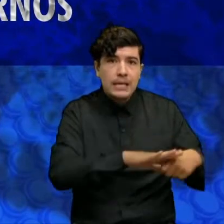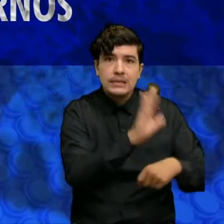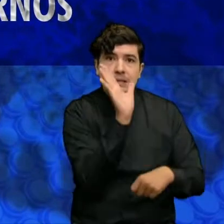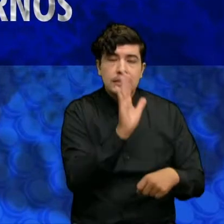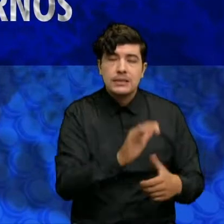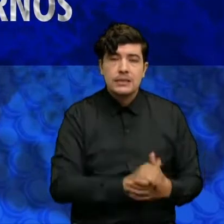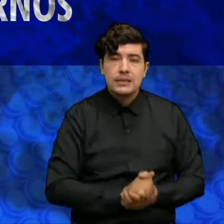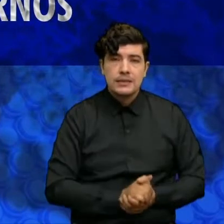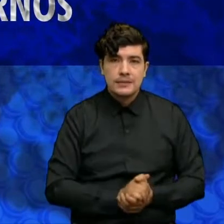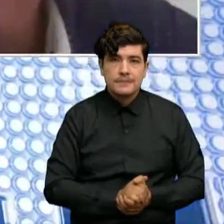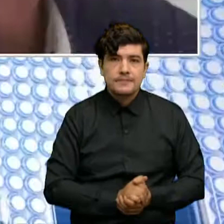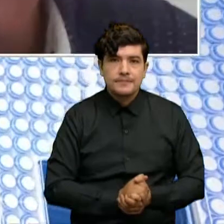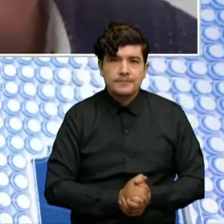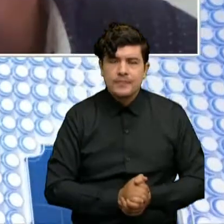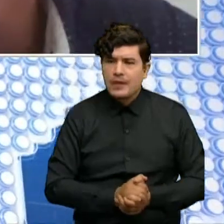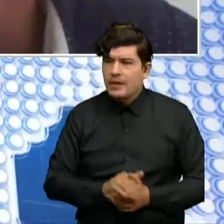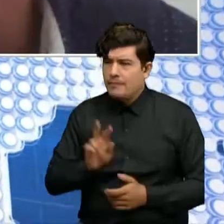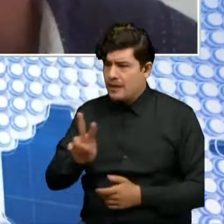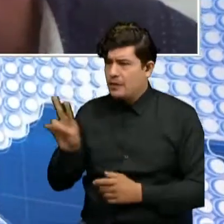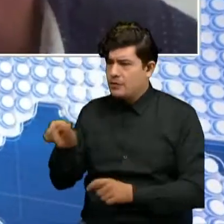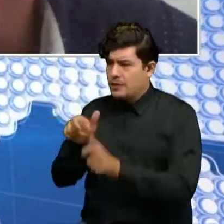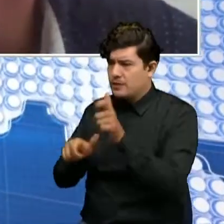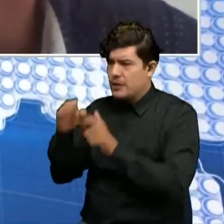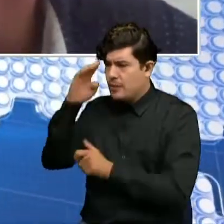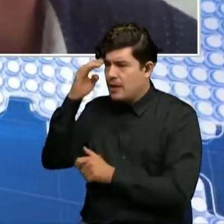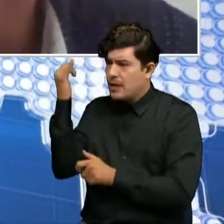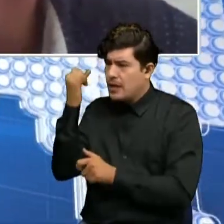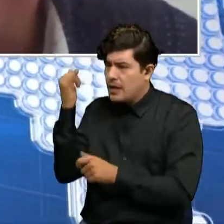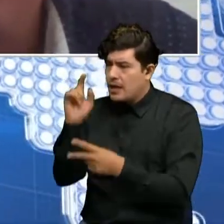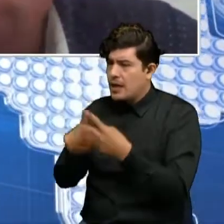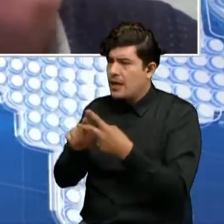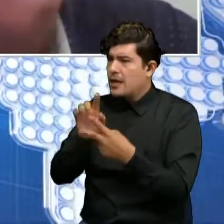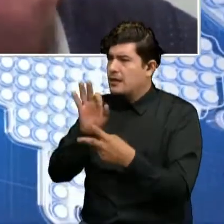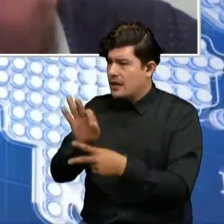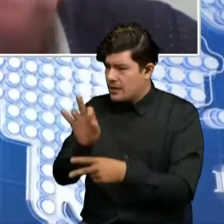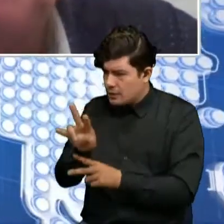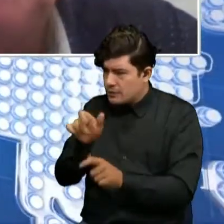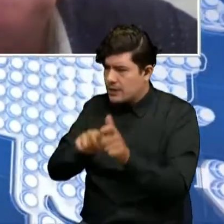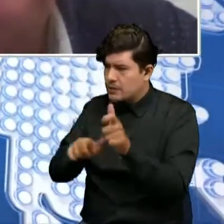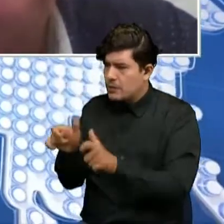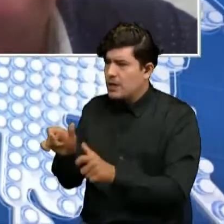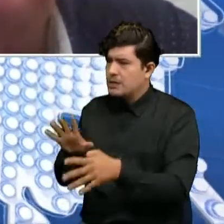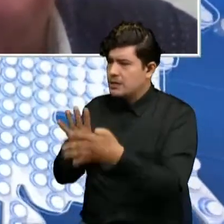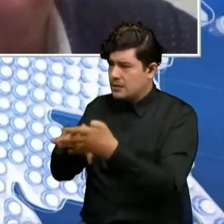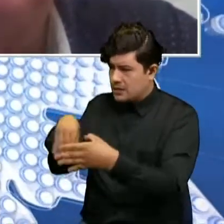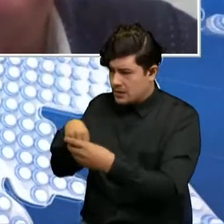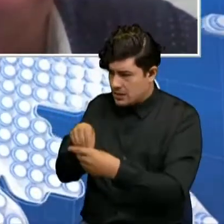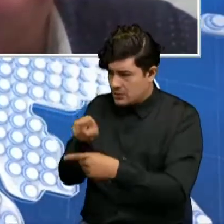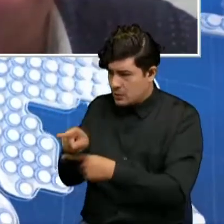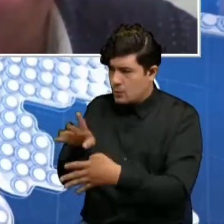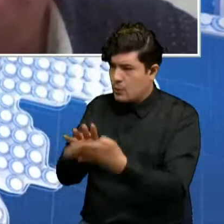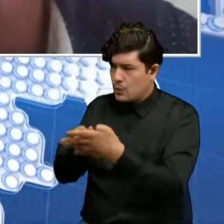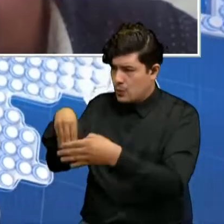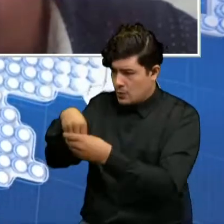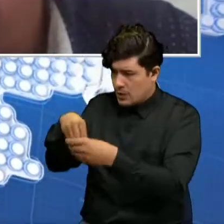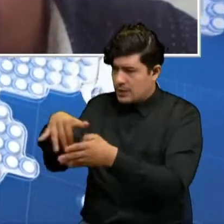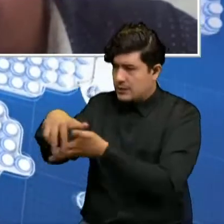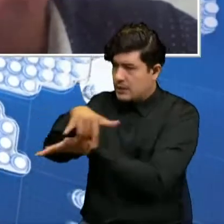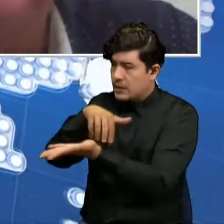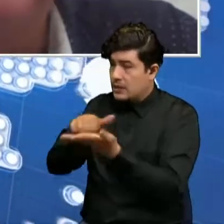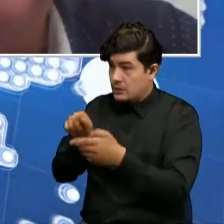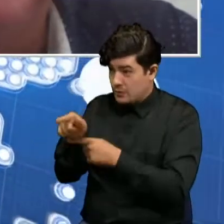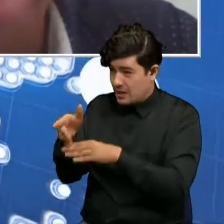22 funcionarios y 41 internos es el número de que se registra en las cárceles de Santander. Usted menciona que